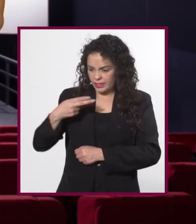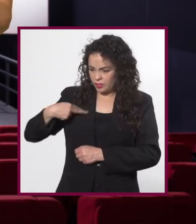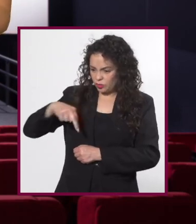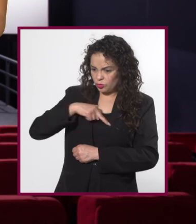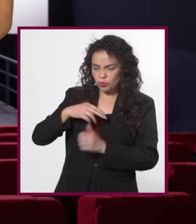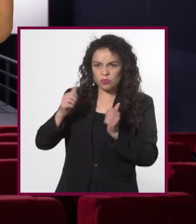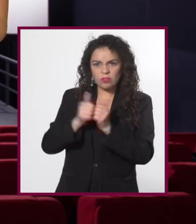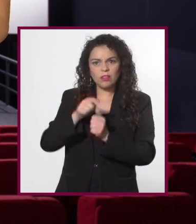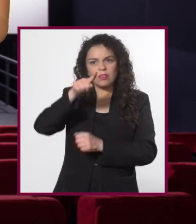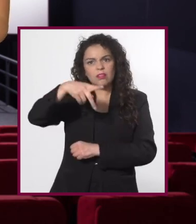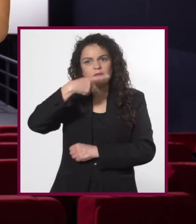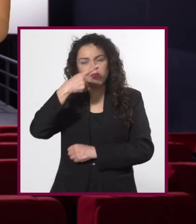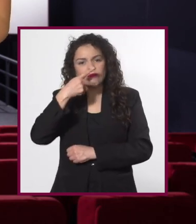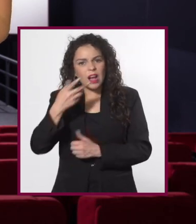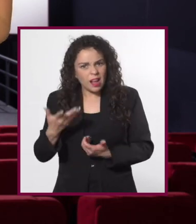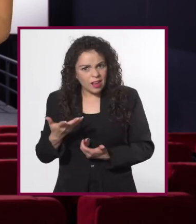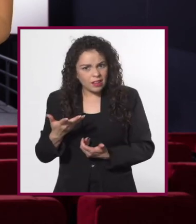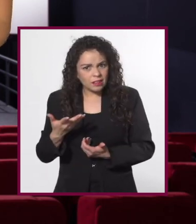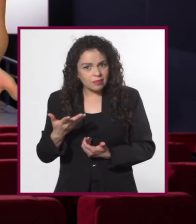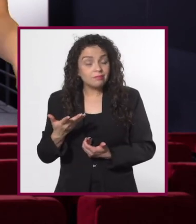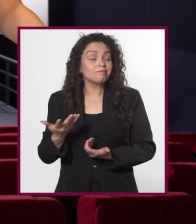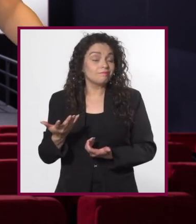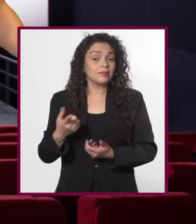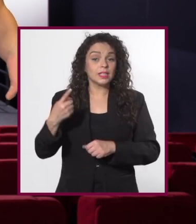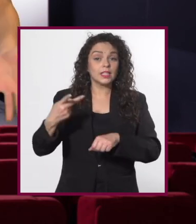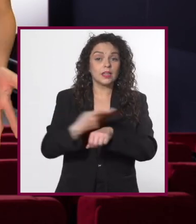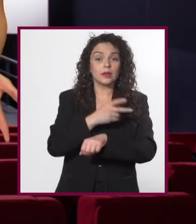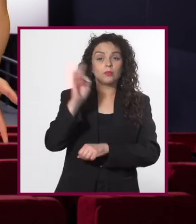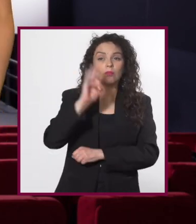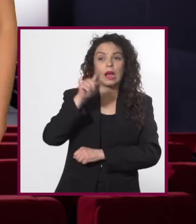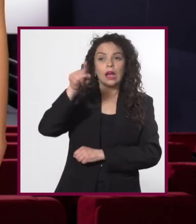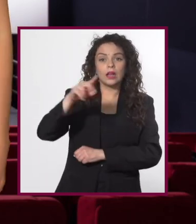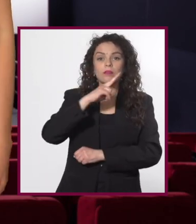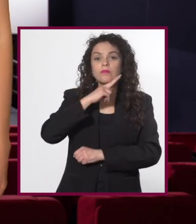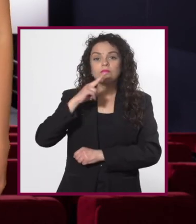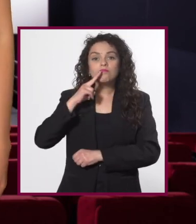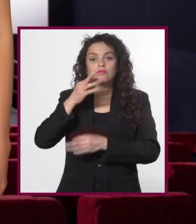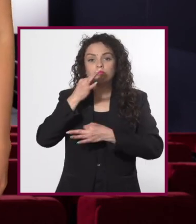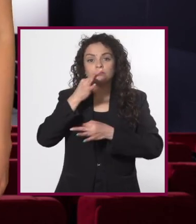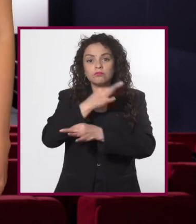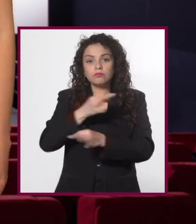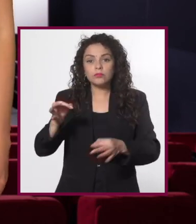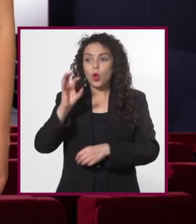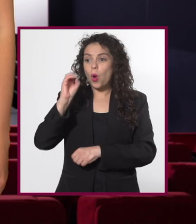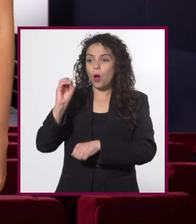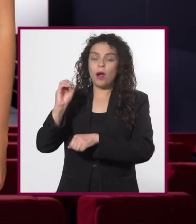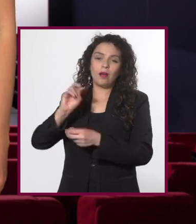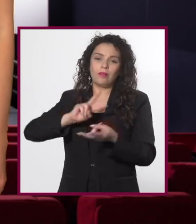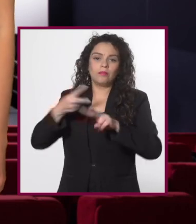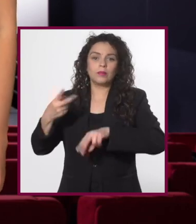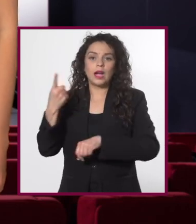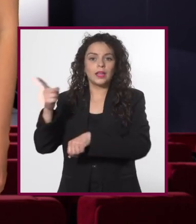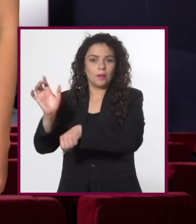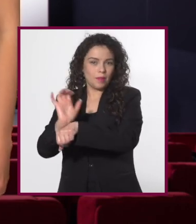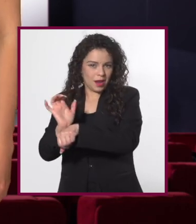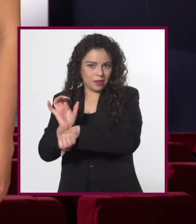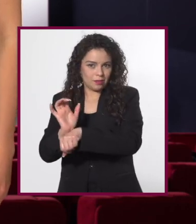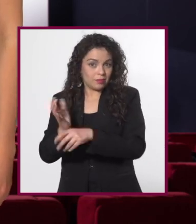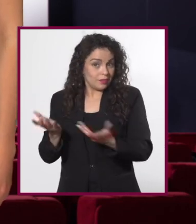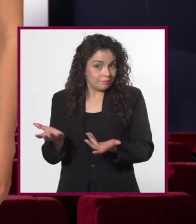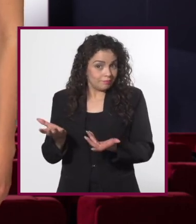el mensaje y nosotros? ¿Qué hubiera ocurrido de haber sido un noticiero en lugar de la escena de una película?